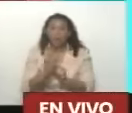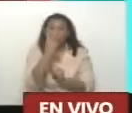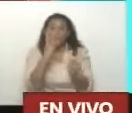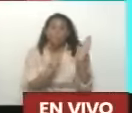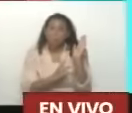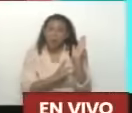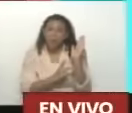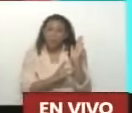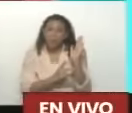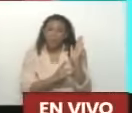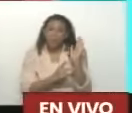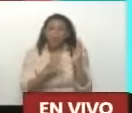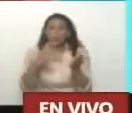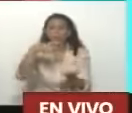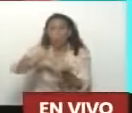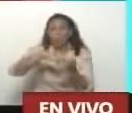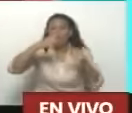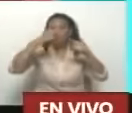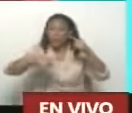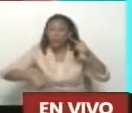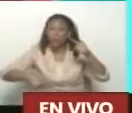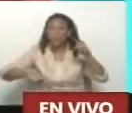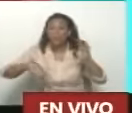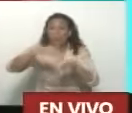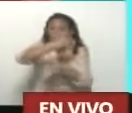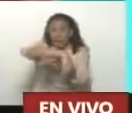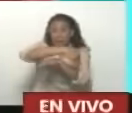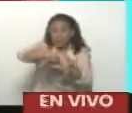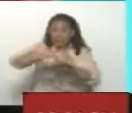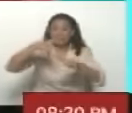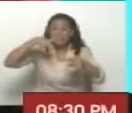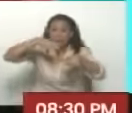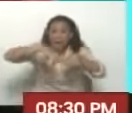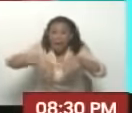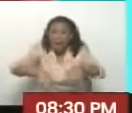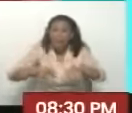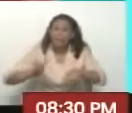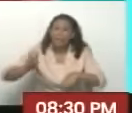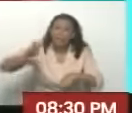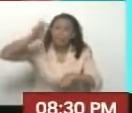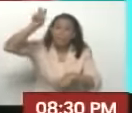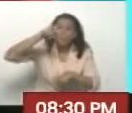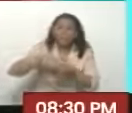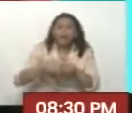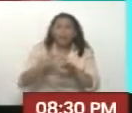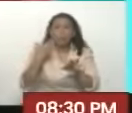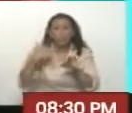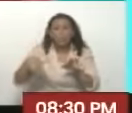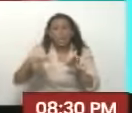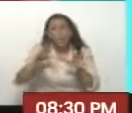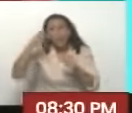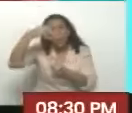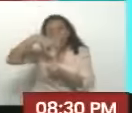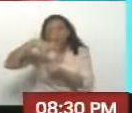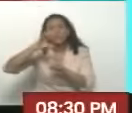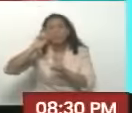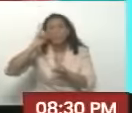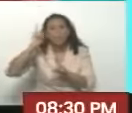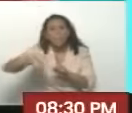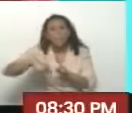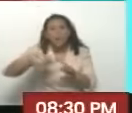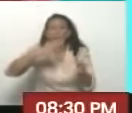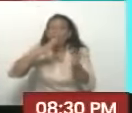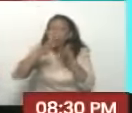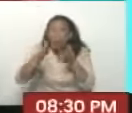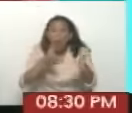parroquia Que fue el alumbrado Público en escaleras Y callejones Que ganó En nuestra parroquia La iluminación Luego que alumbramos